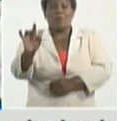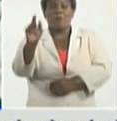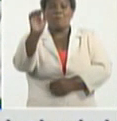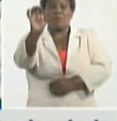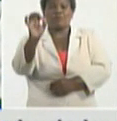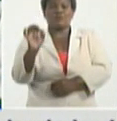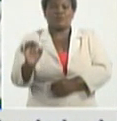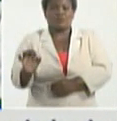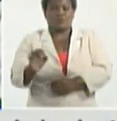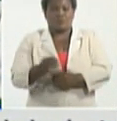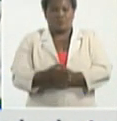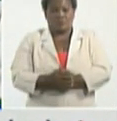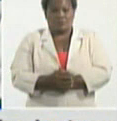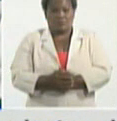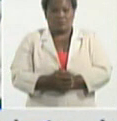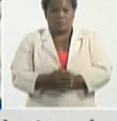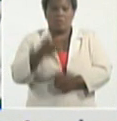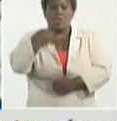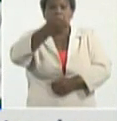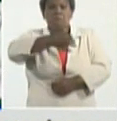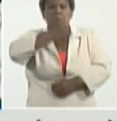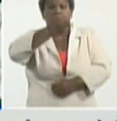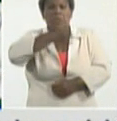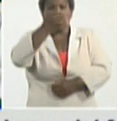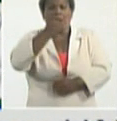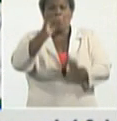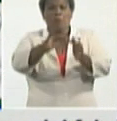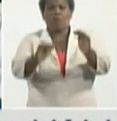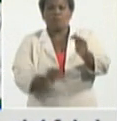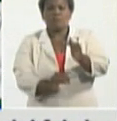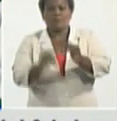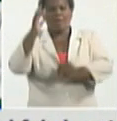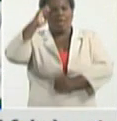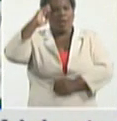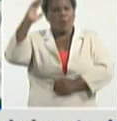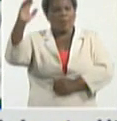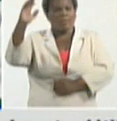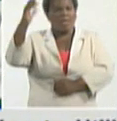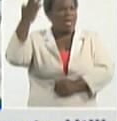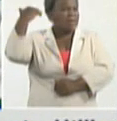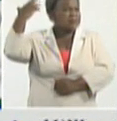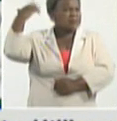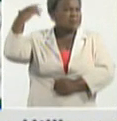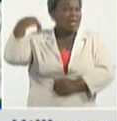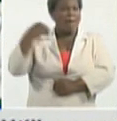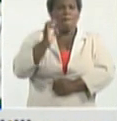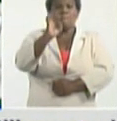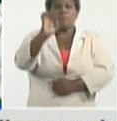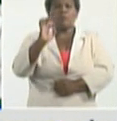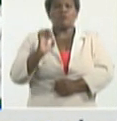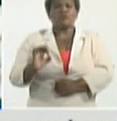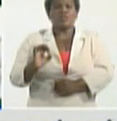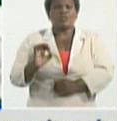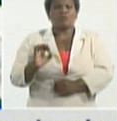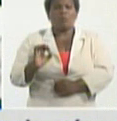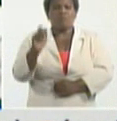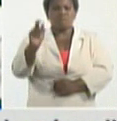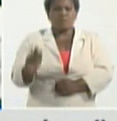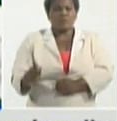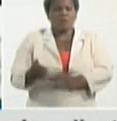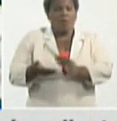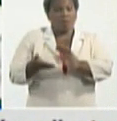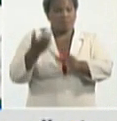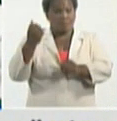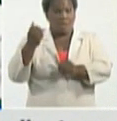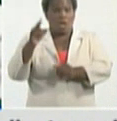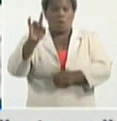Y decimos se disminuye porque todos recordamos que llegamos a tener porcientos de recuperación de 94, fuimos